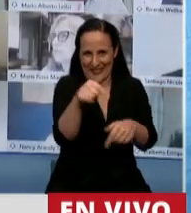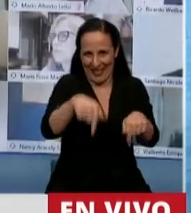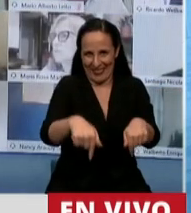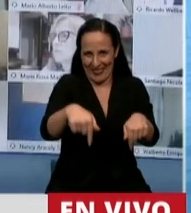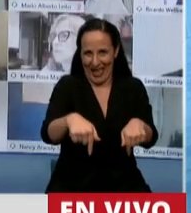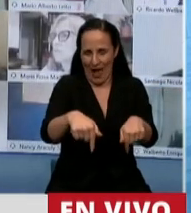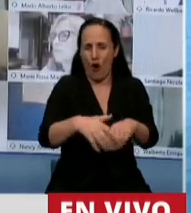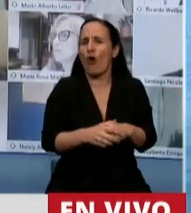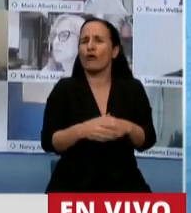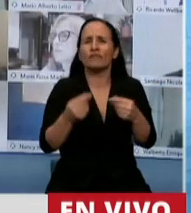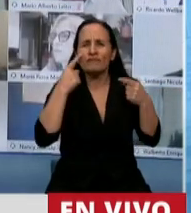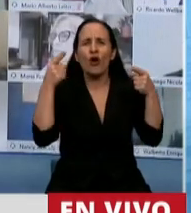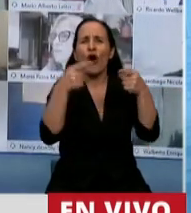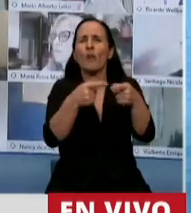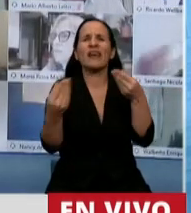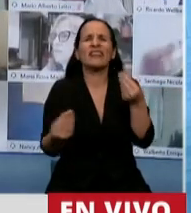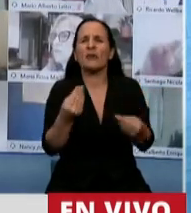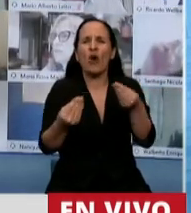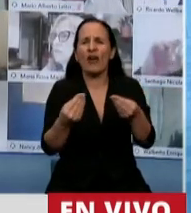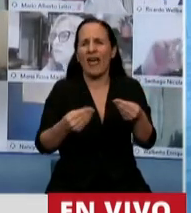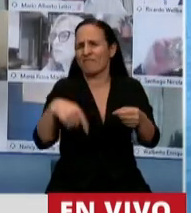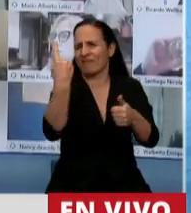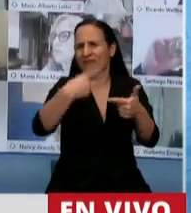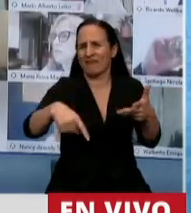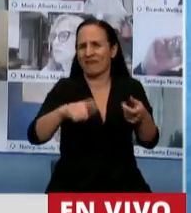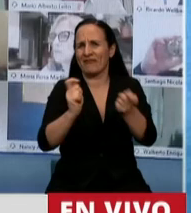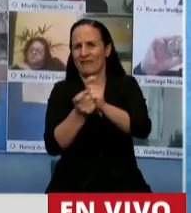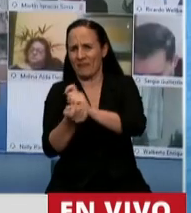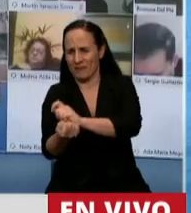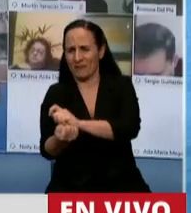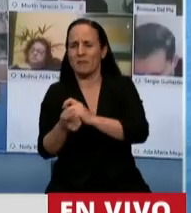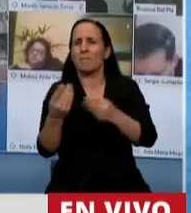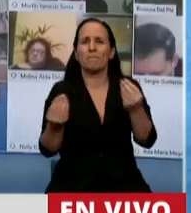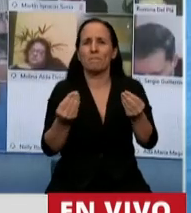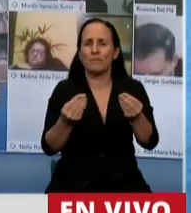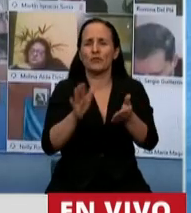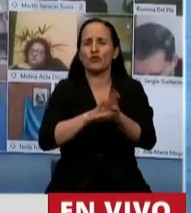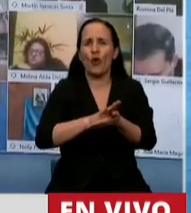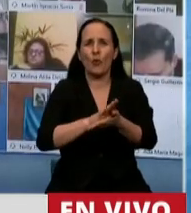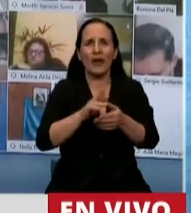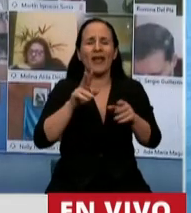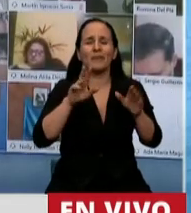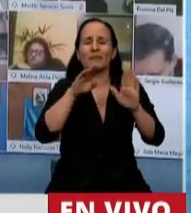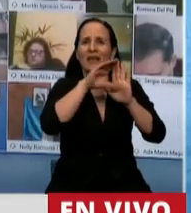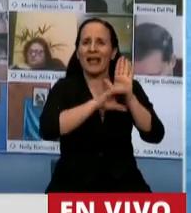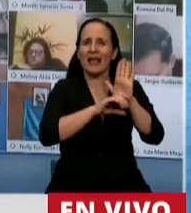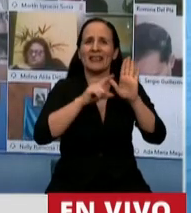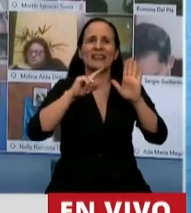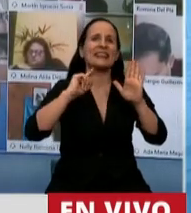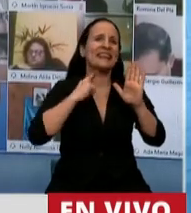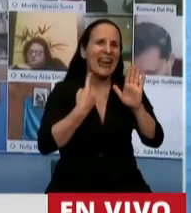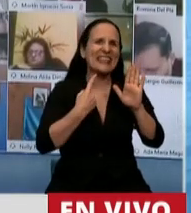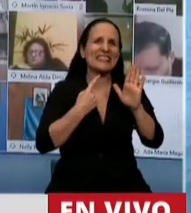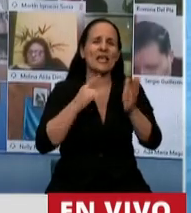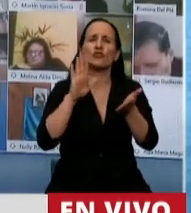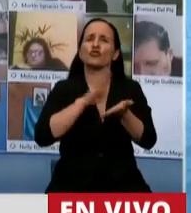para la sustitución de diferentes artículos correspondientes al capítulo 13 del régimen